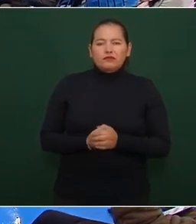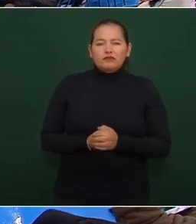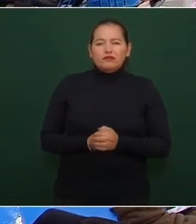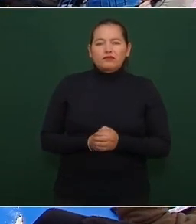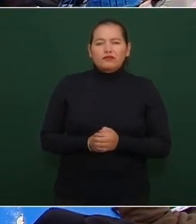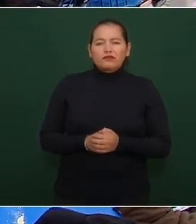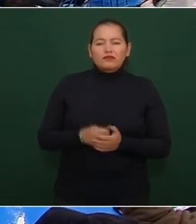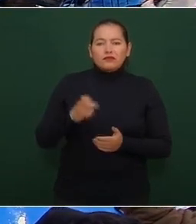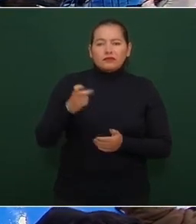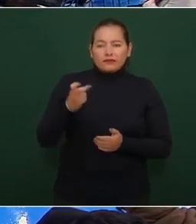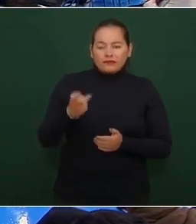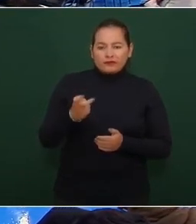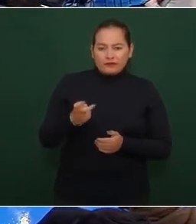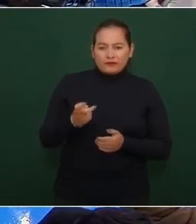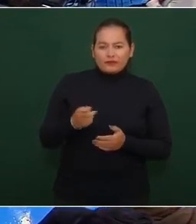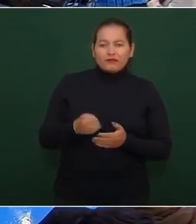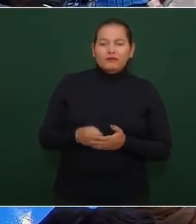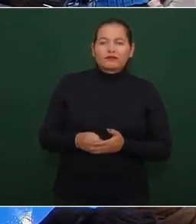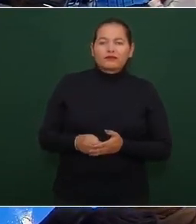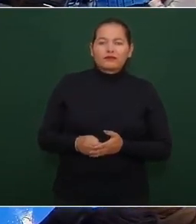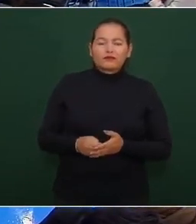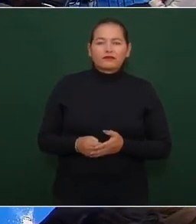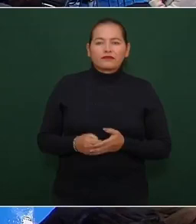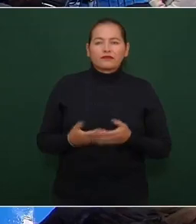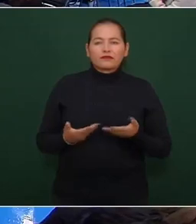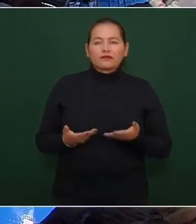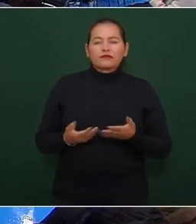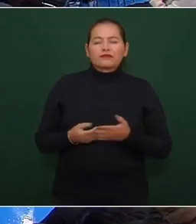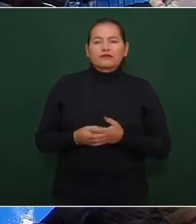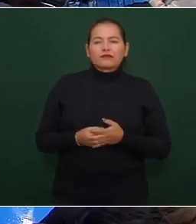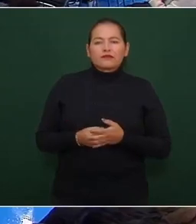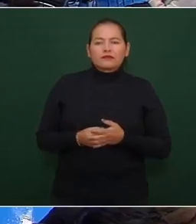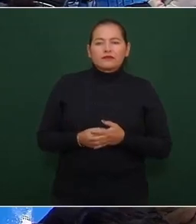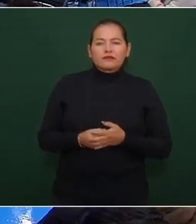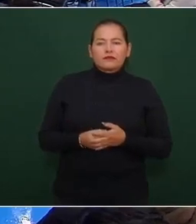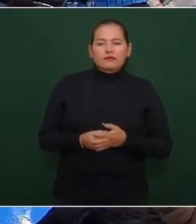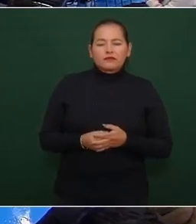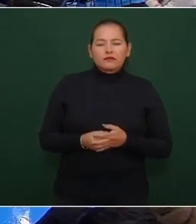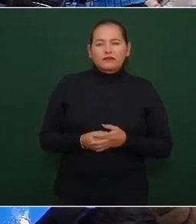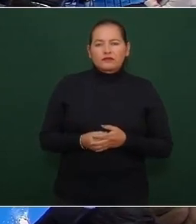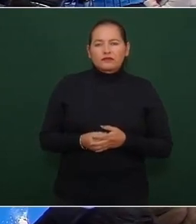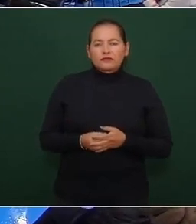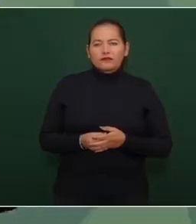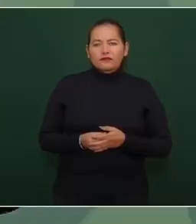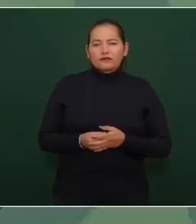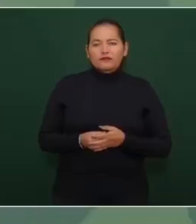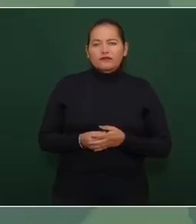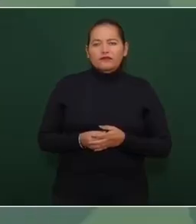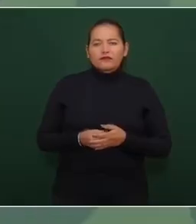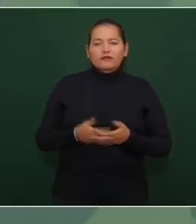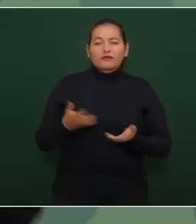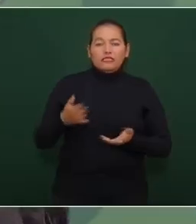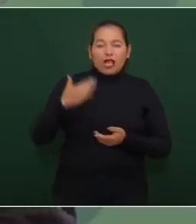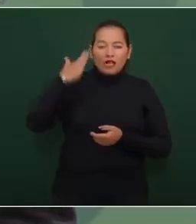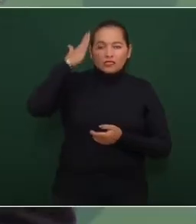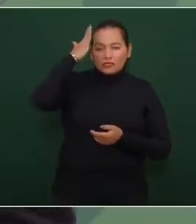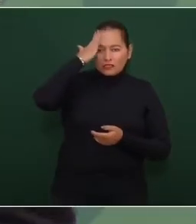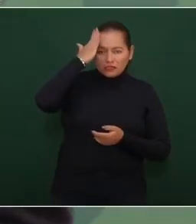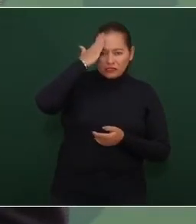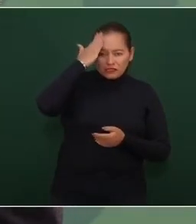esos son los este vamos a decir dirigentes